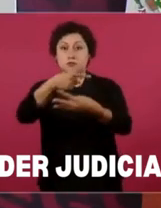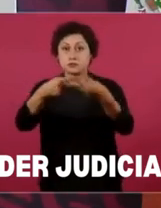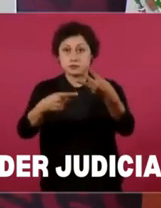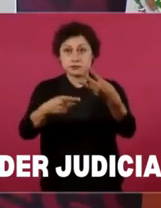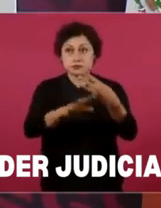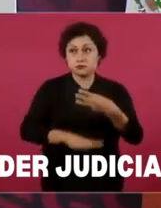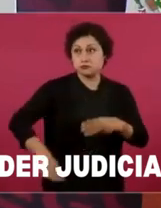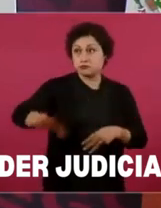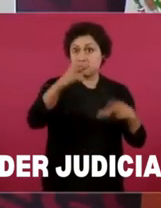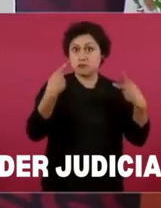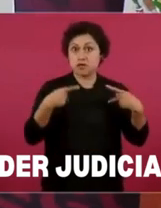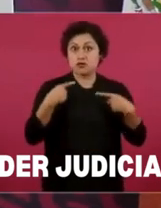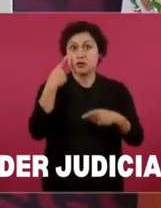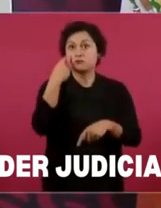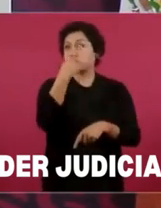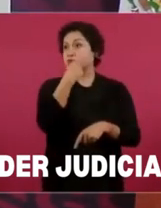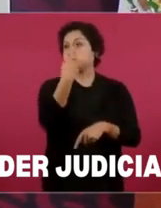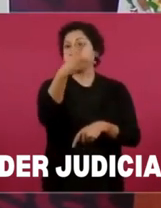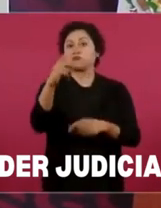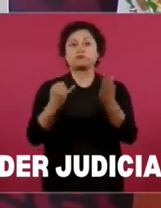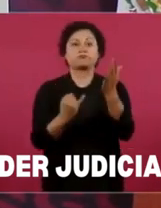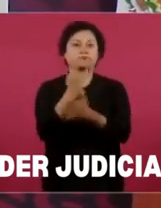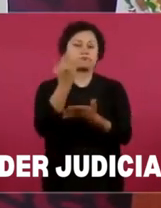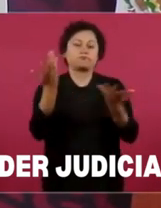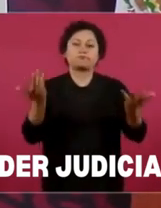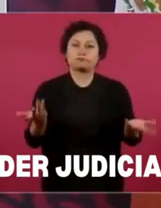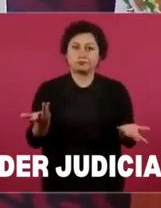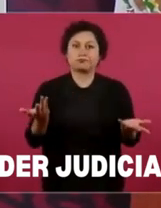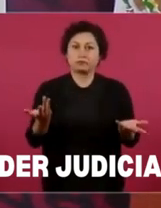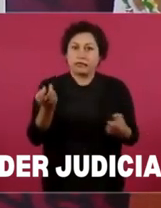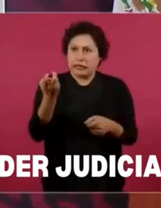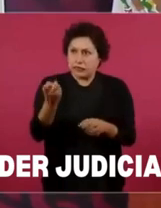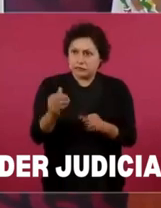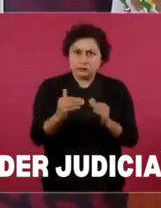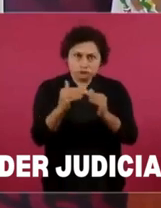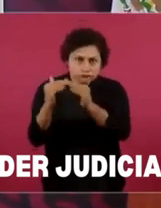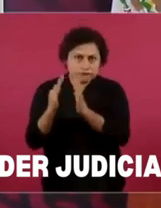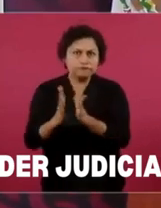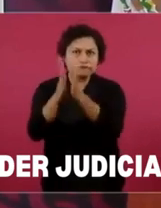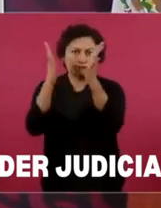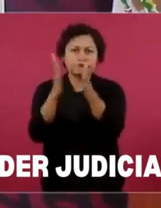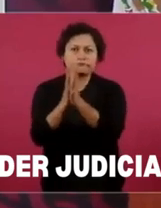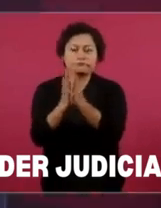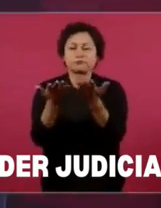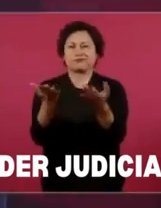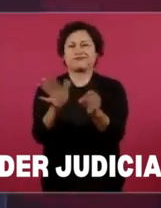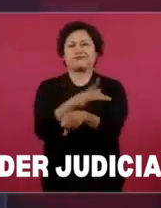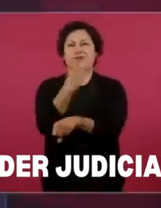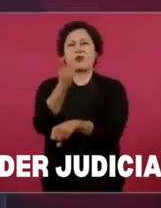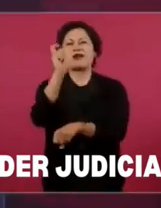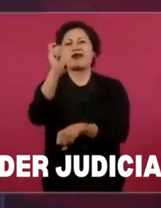no la llamada clase política, no la oligarquía.